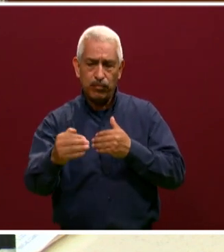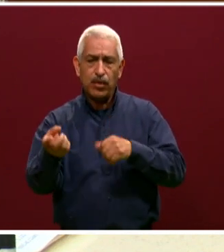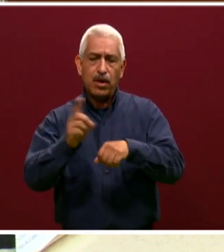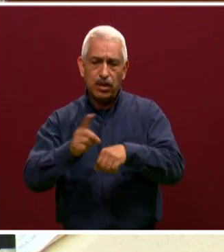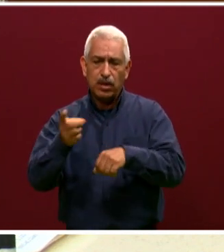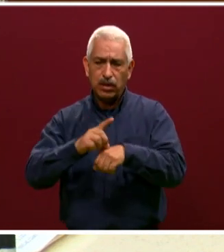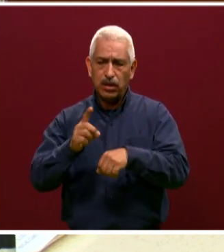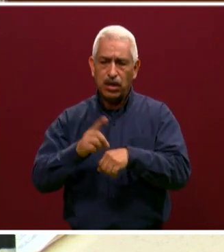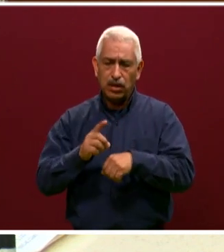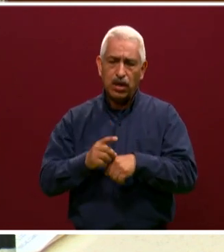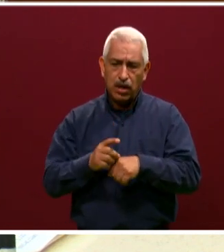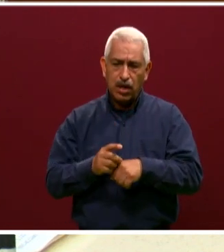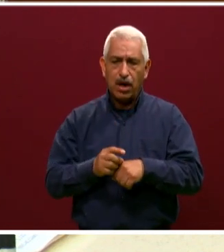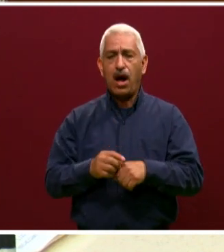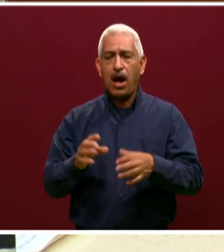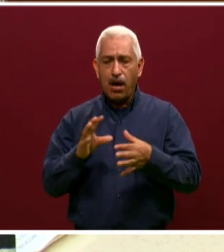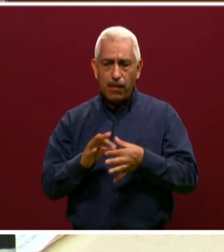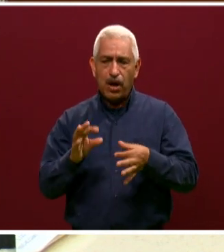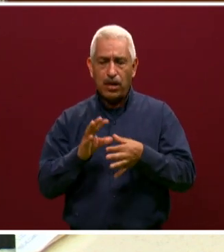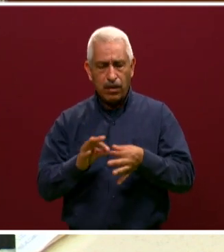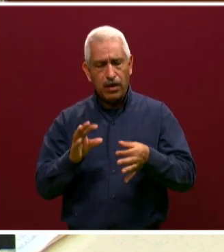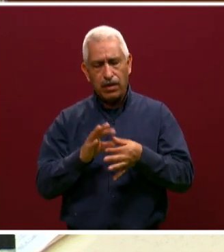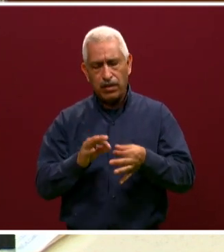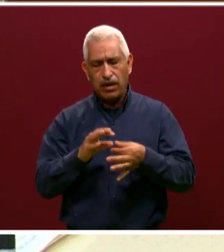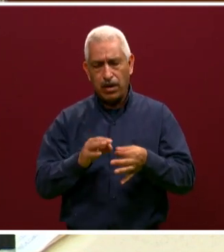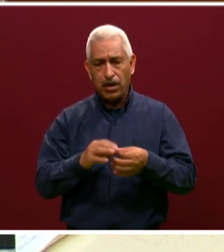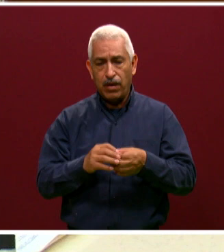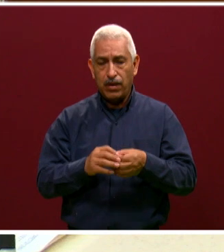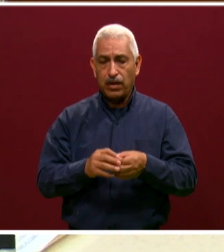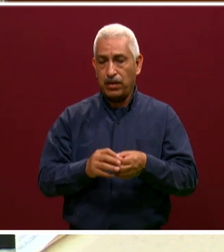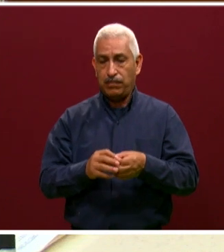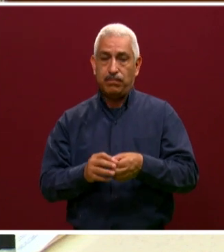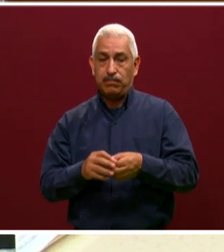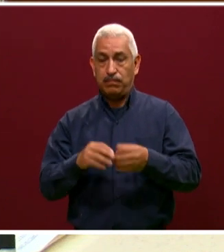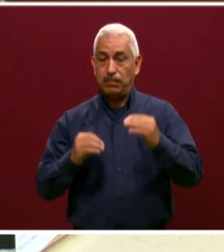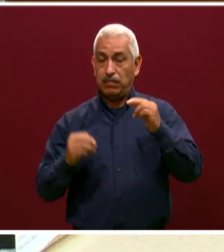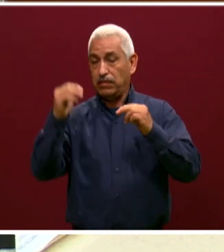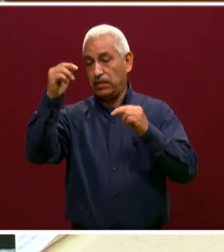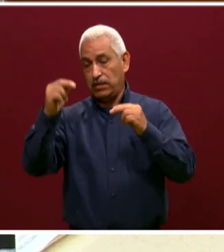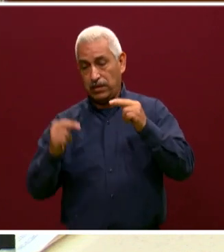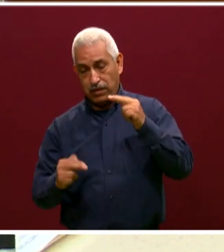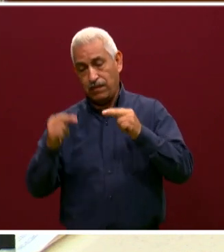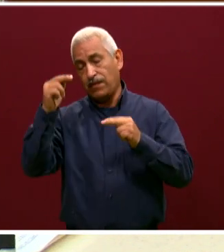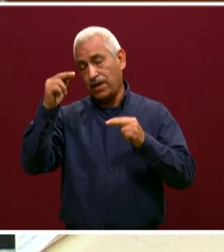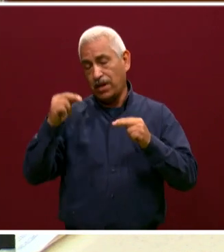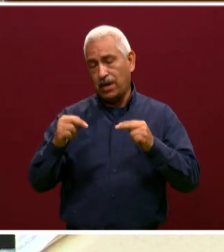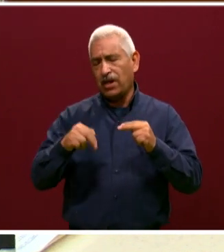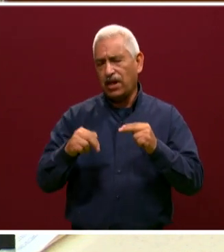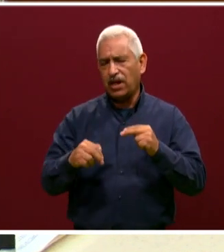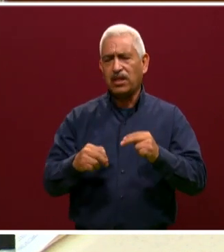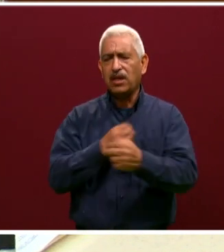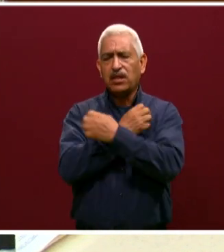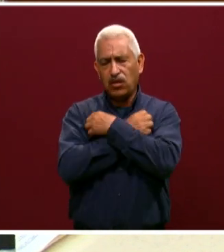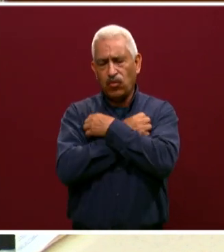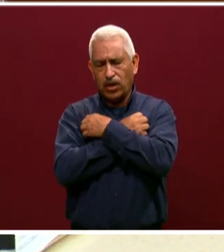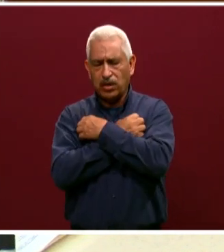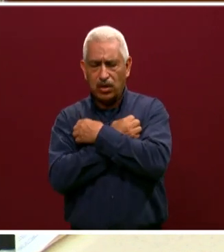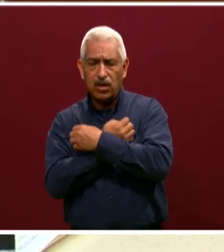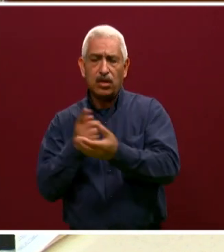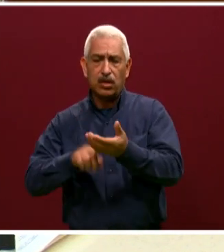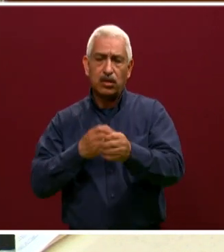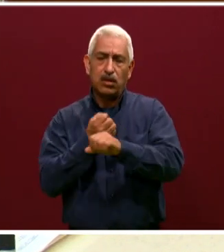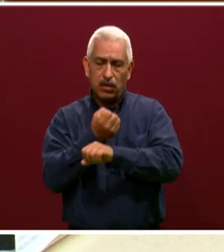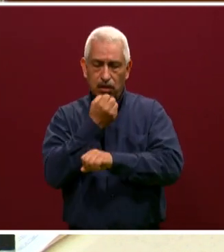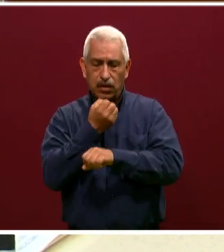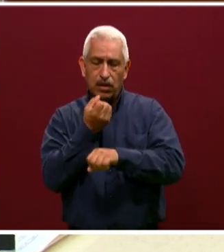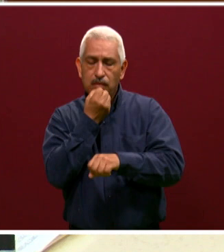dependencias que tienen que ver con la Secretaría de Educación, por supuesto, y de diferentes niveles educativos. Es muy importante que hoy todos aquellos